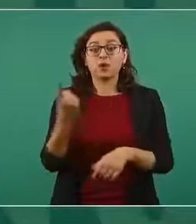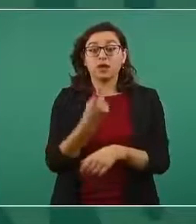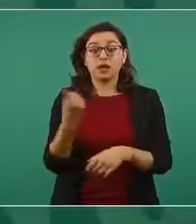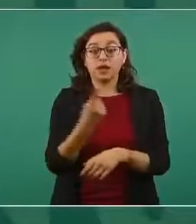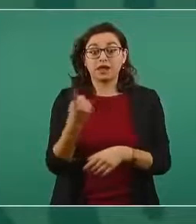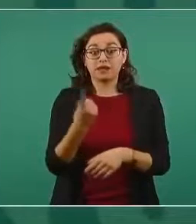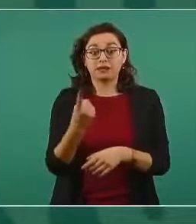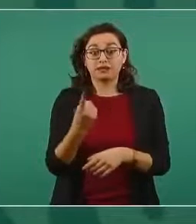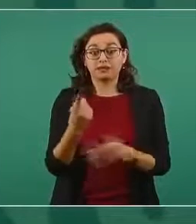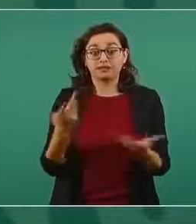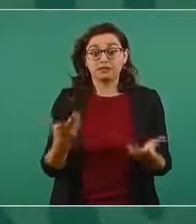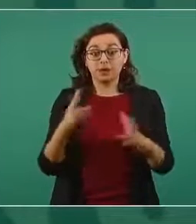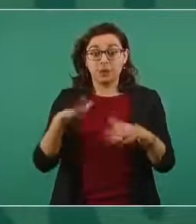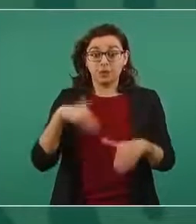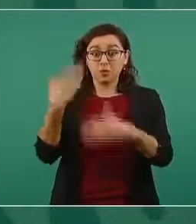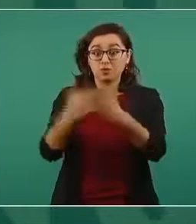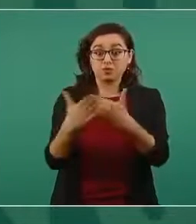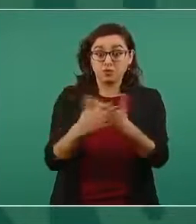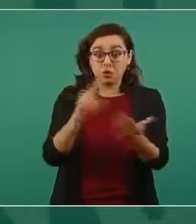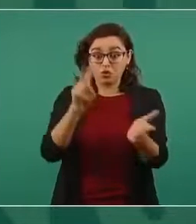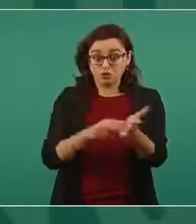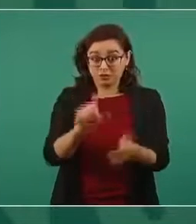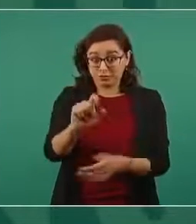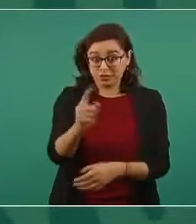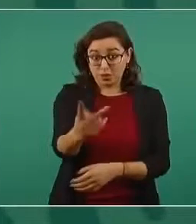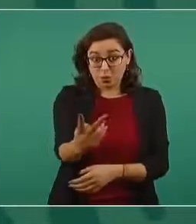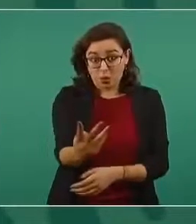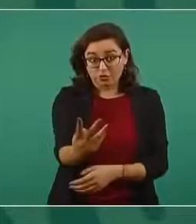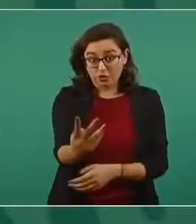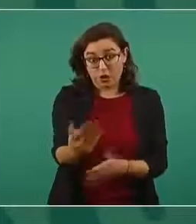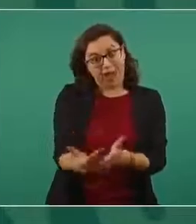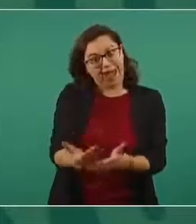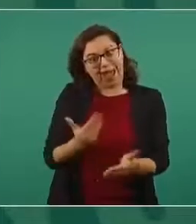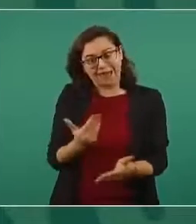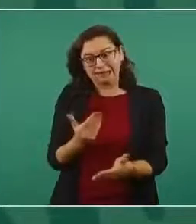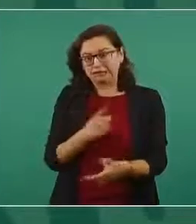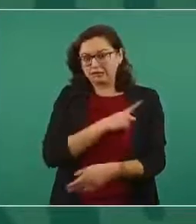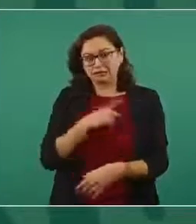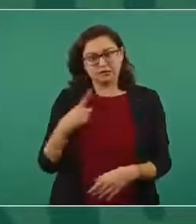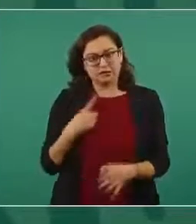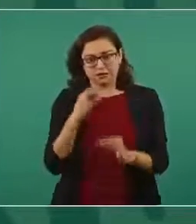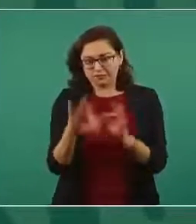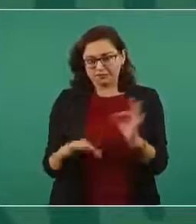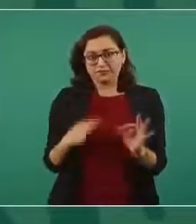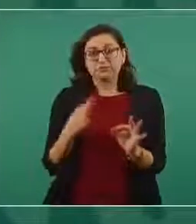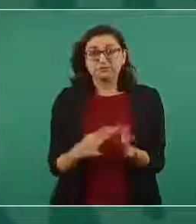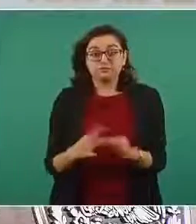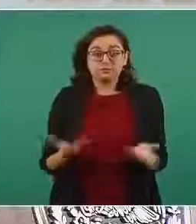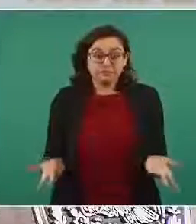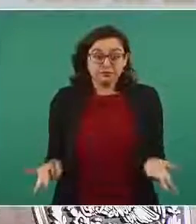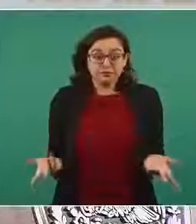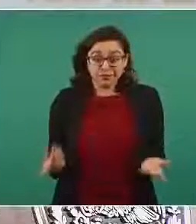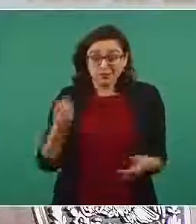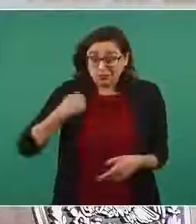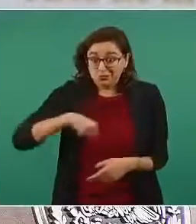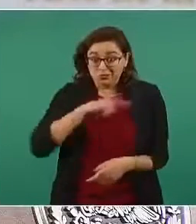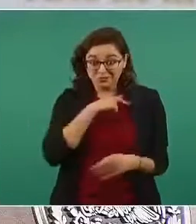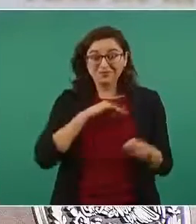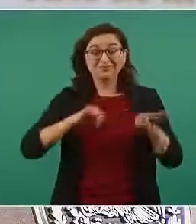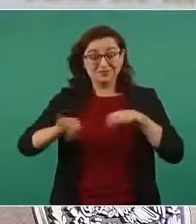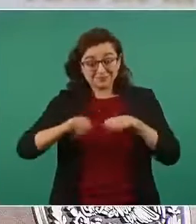finalice el gobierno entonces si actuamos de esa manera